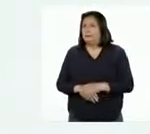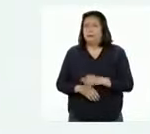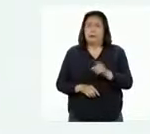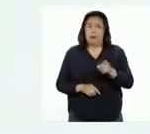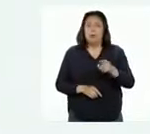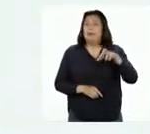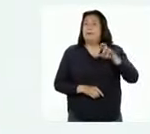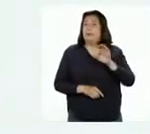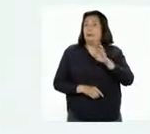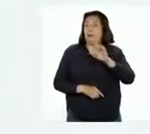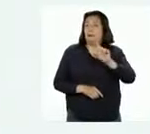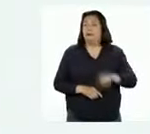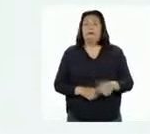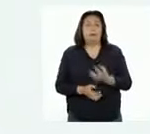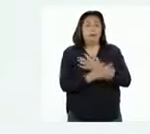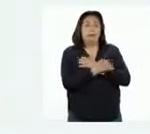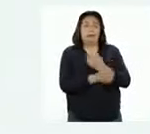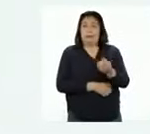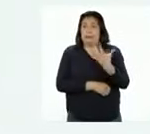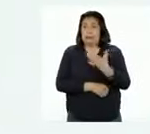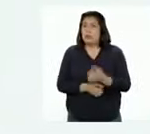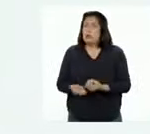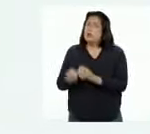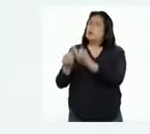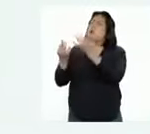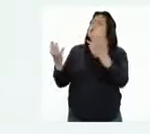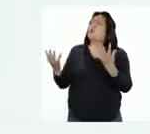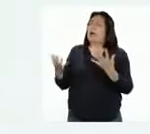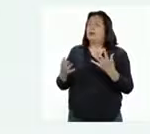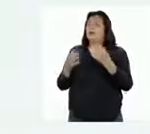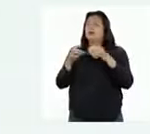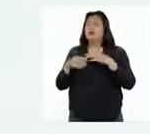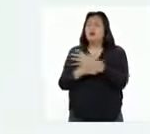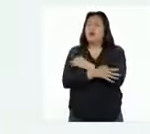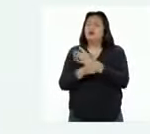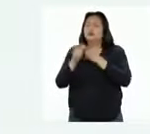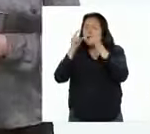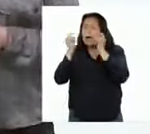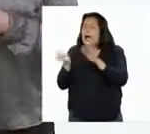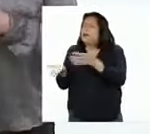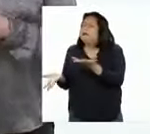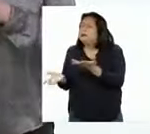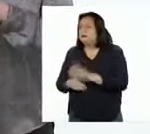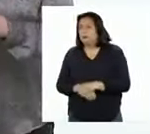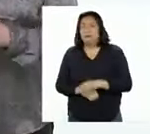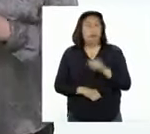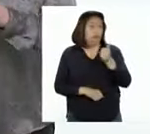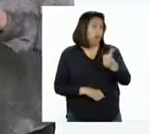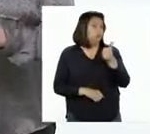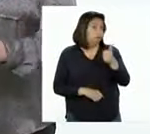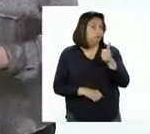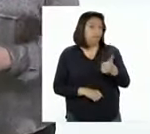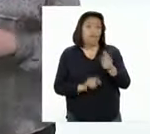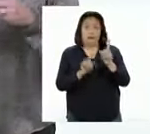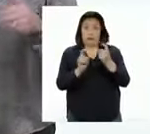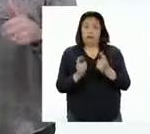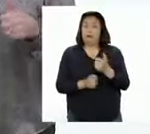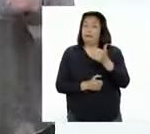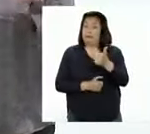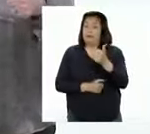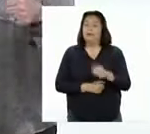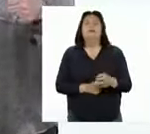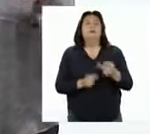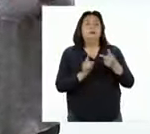Y Pablo de Lambayeque dice, ¿cuántos osos de anteojos aún existen? Muy buenas preguntas,